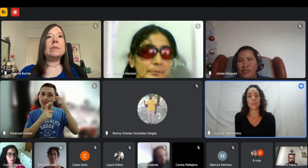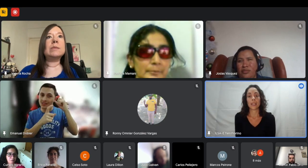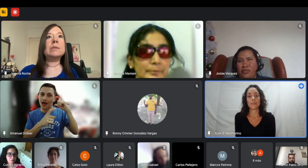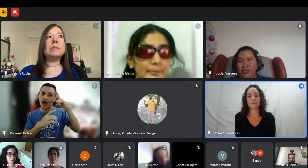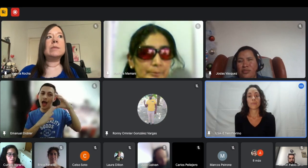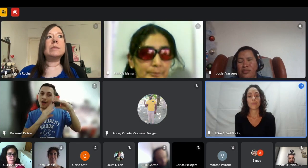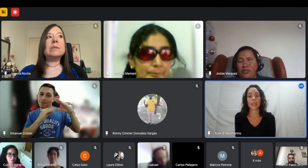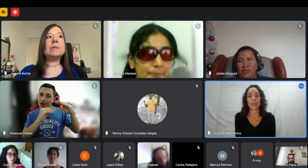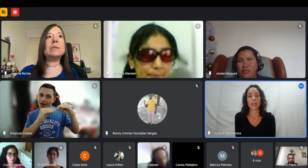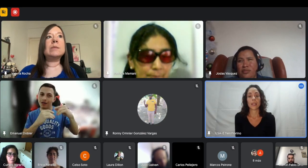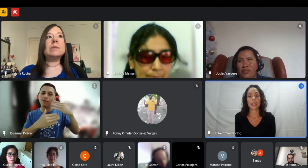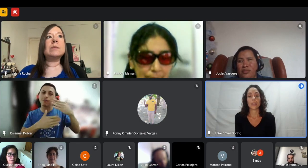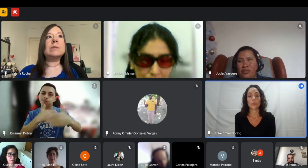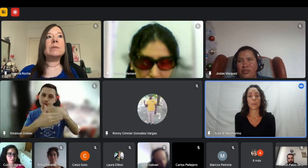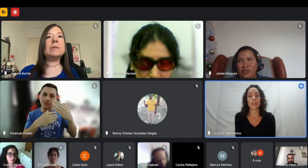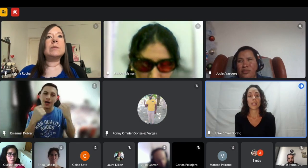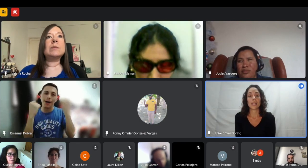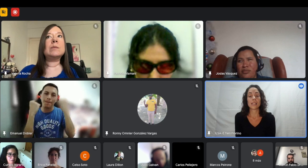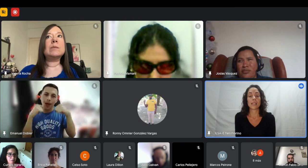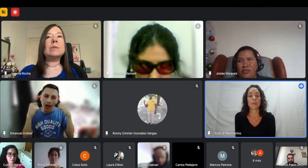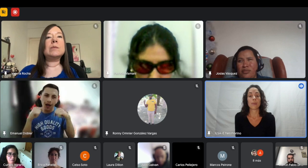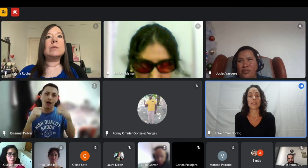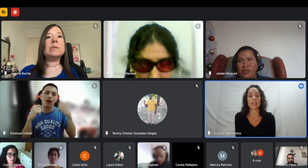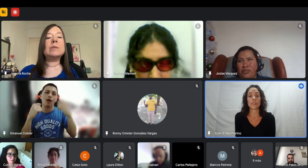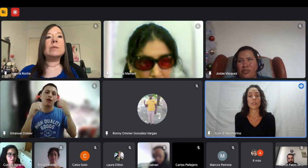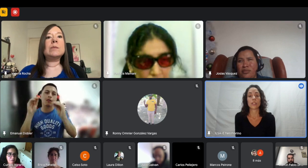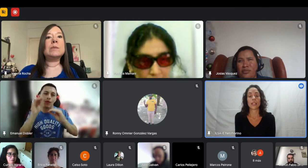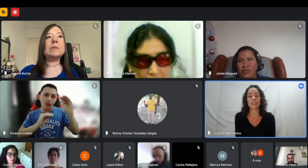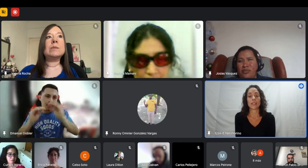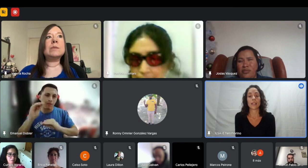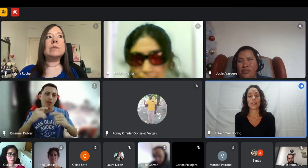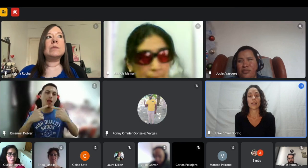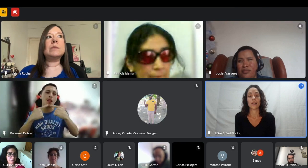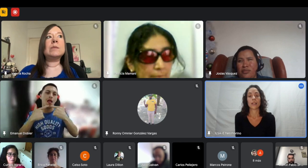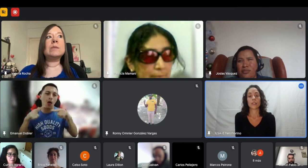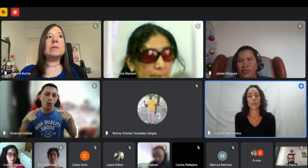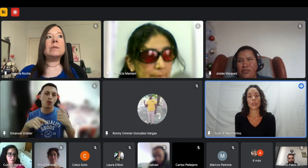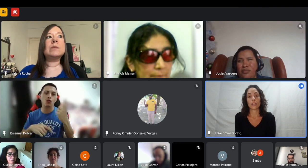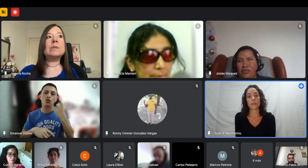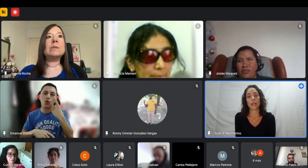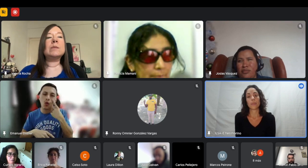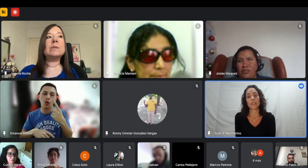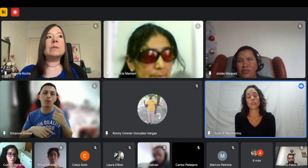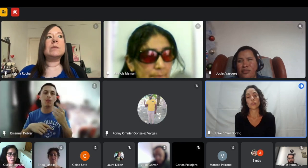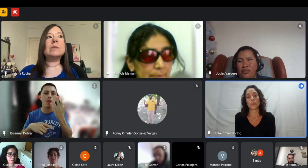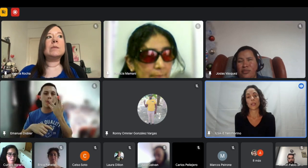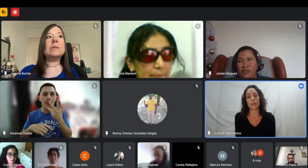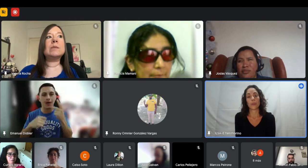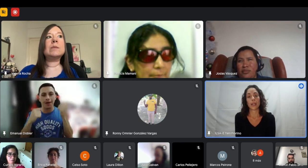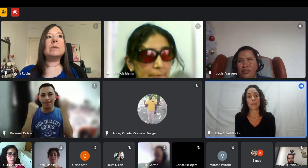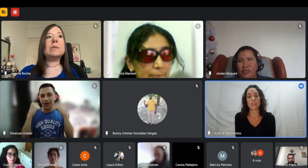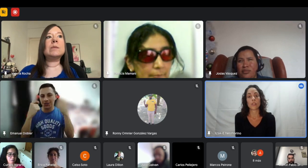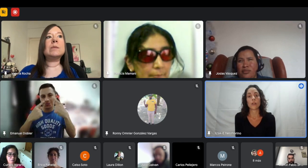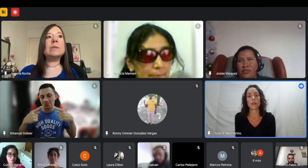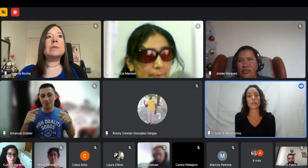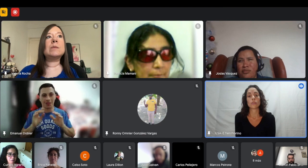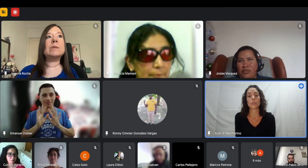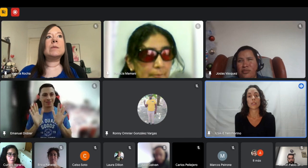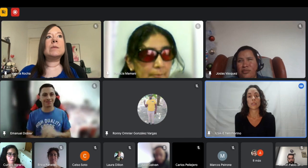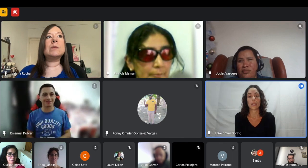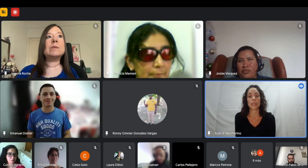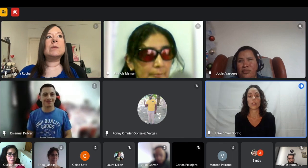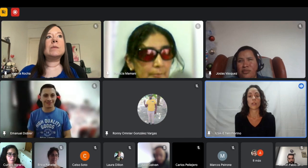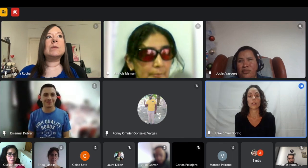también en su experiencia capacitaciones todo lo que fue aprendiendo sobre programación